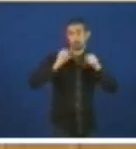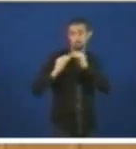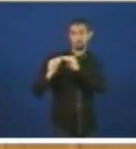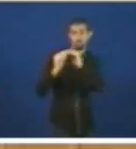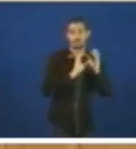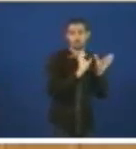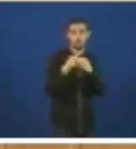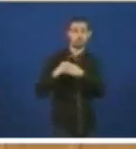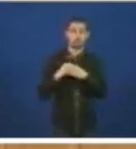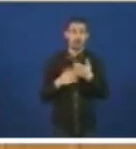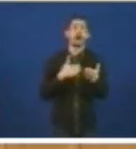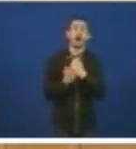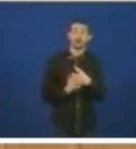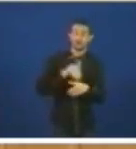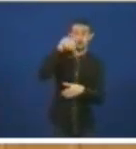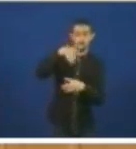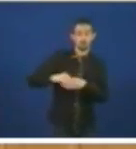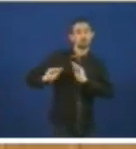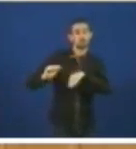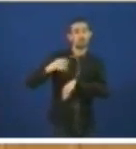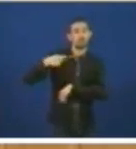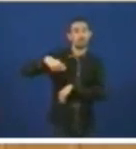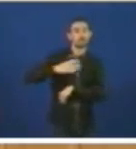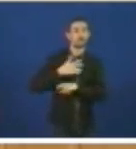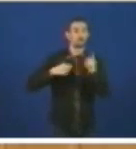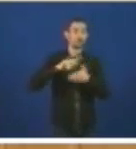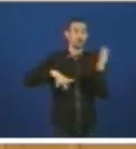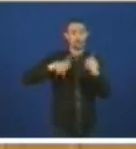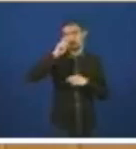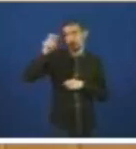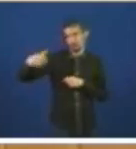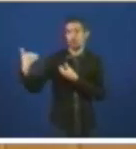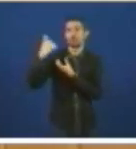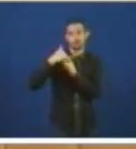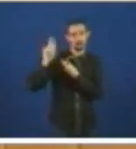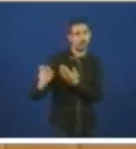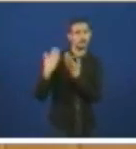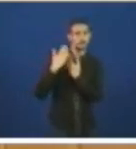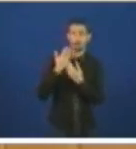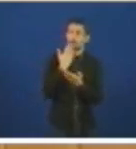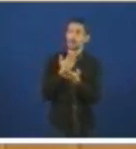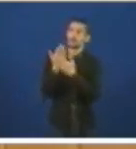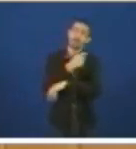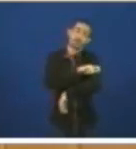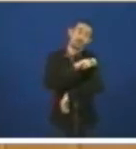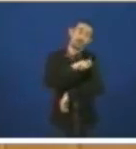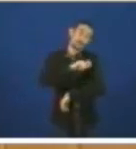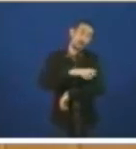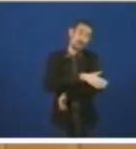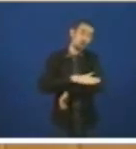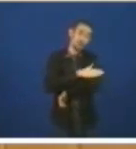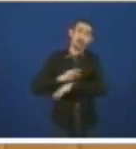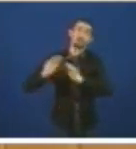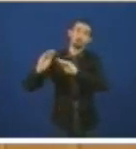co voto do presidente do goberno da xunta, do señor Feijão. Demandaba-se do goberno do Estado o inicio inmediato de negociacións para o